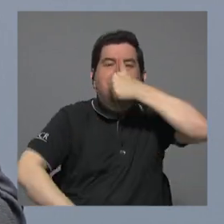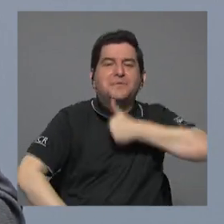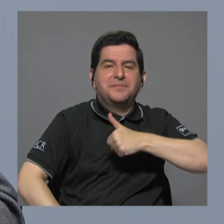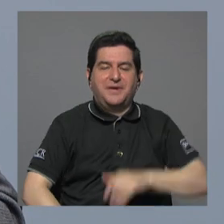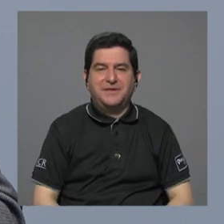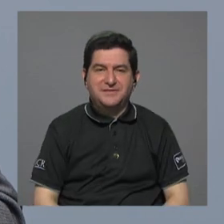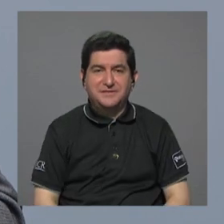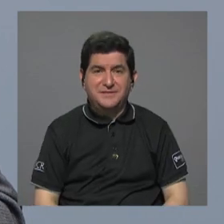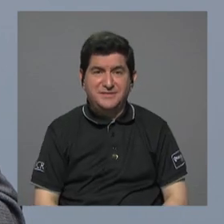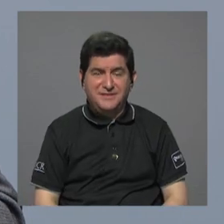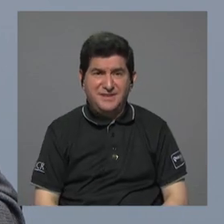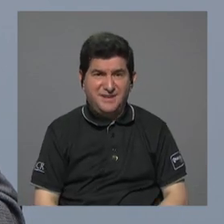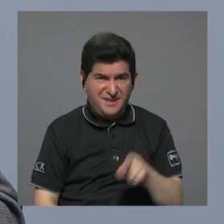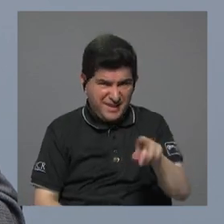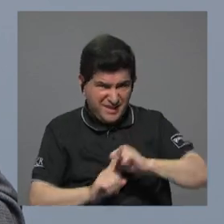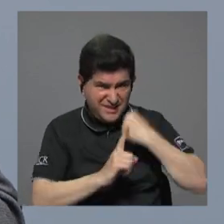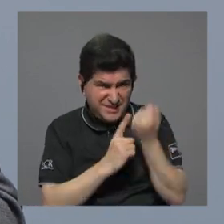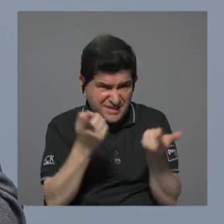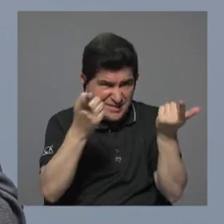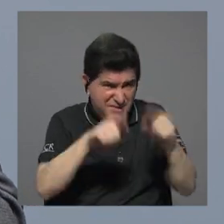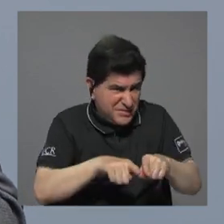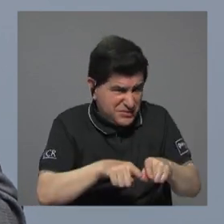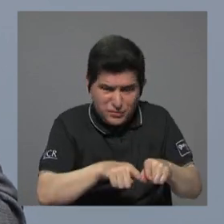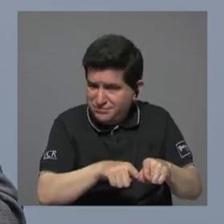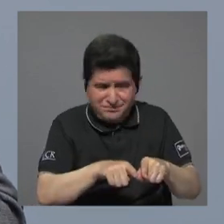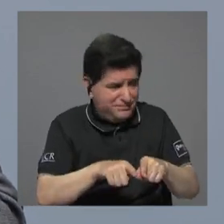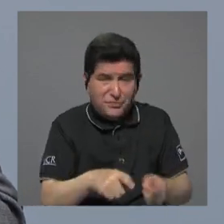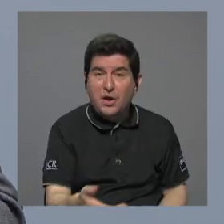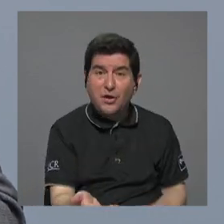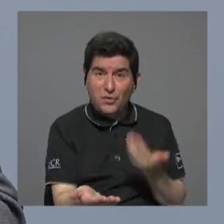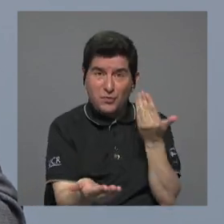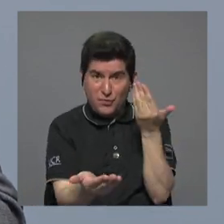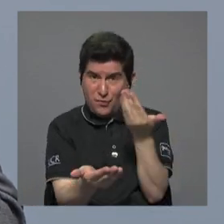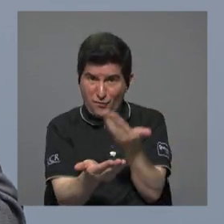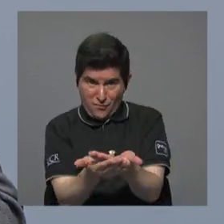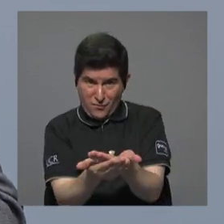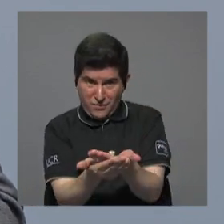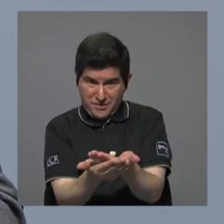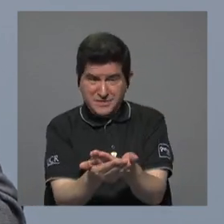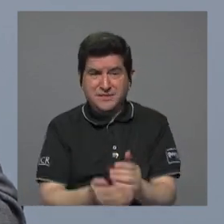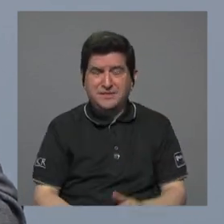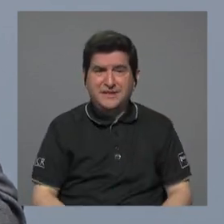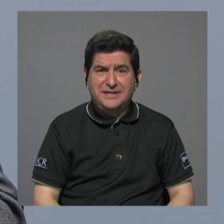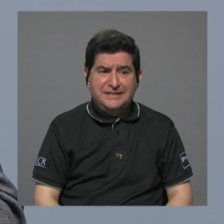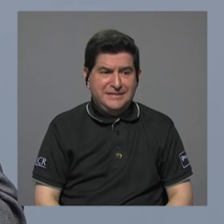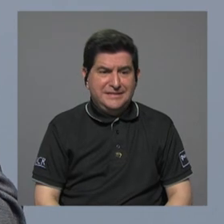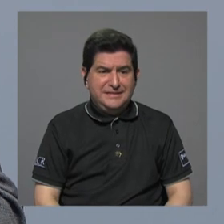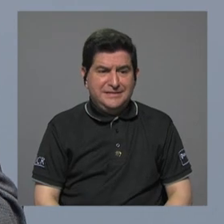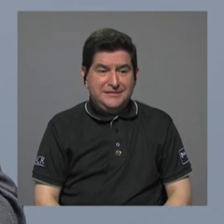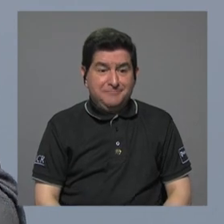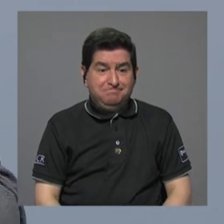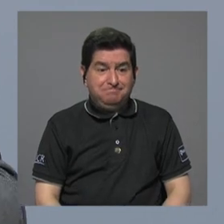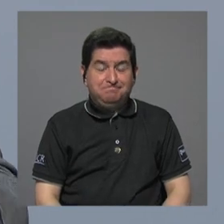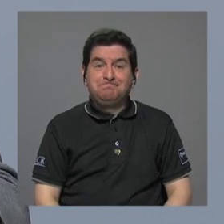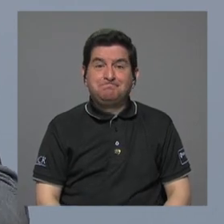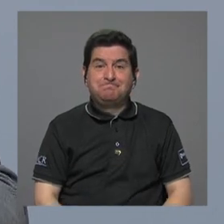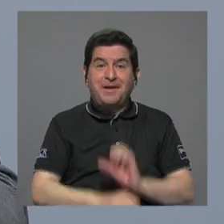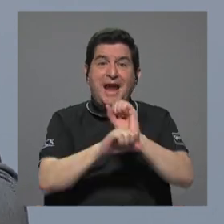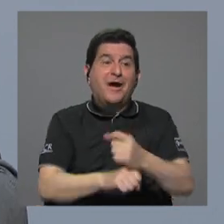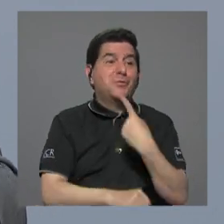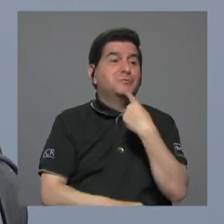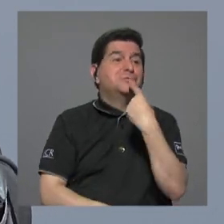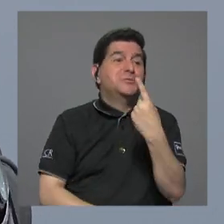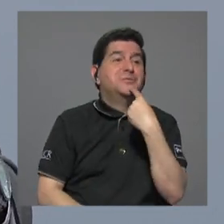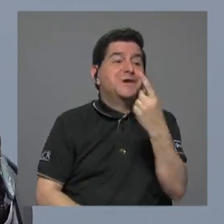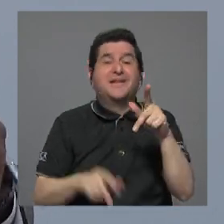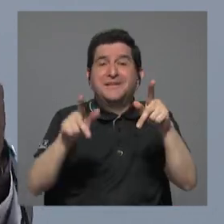y lejos de serlo lo que nos ofrecieron ha sido lo que acostumbran a decir